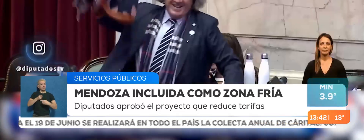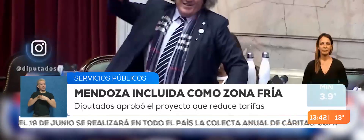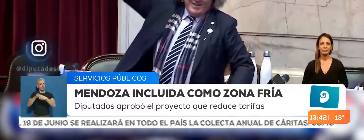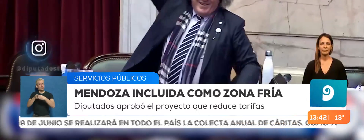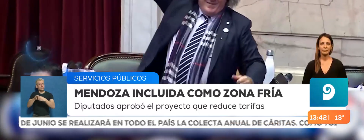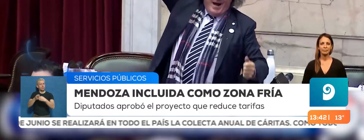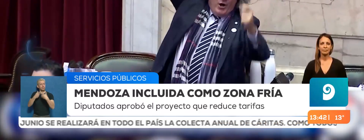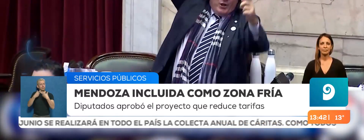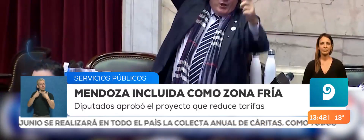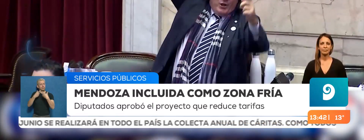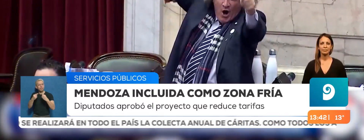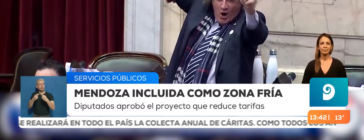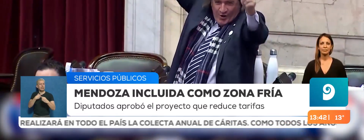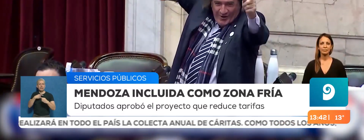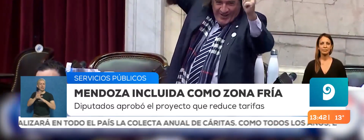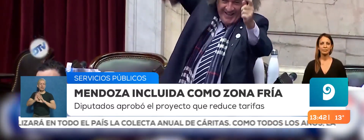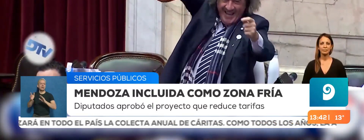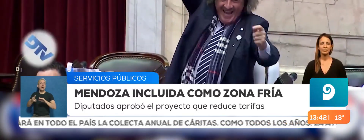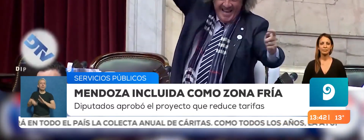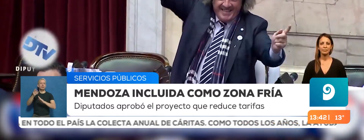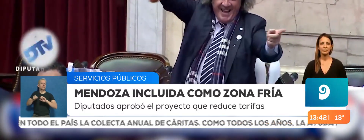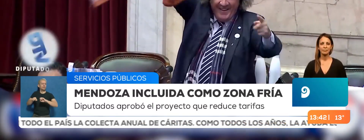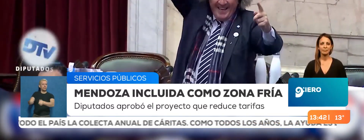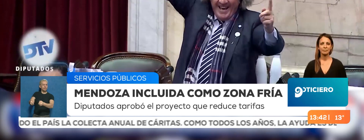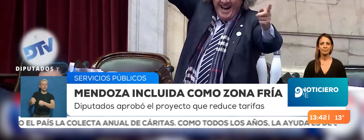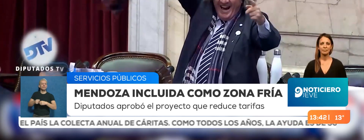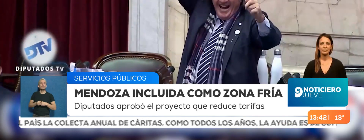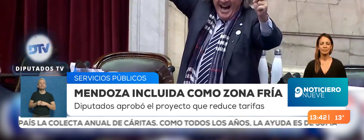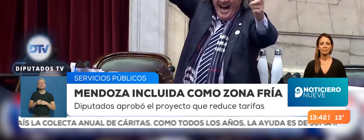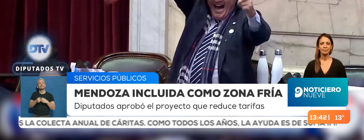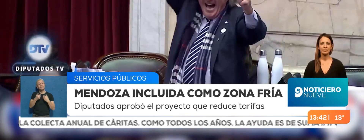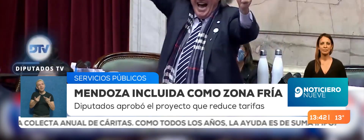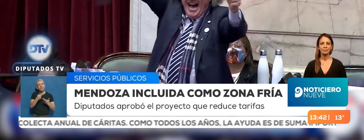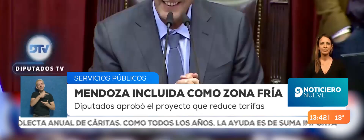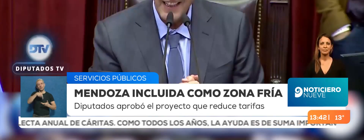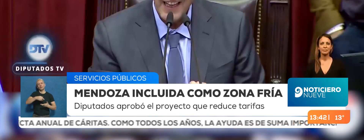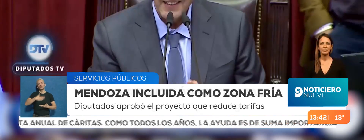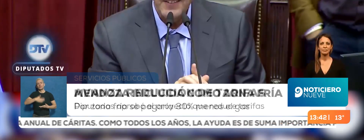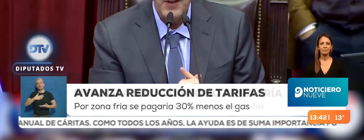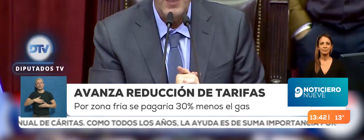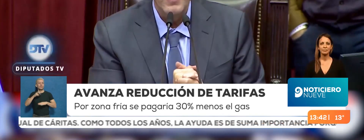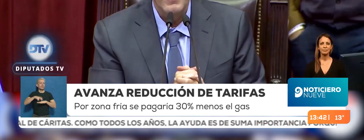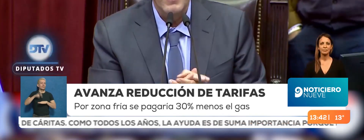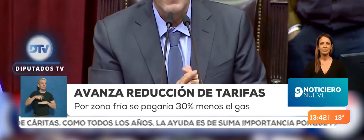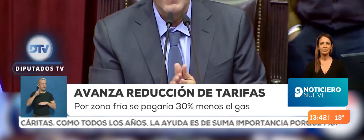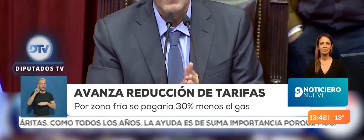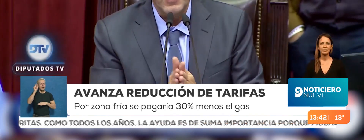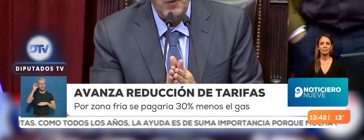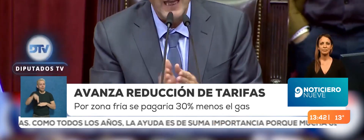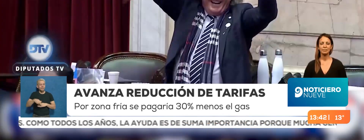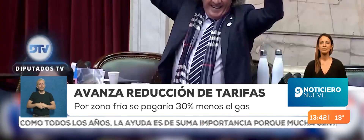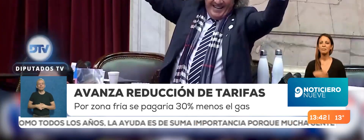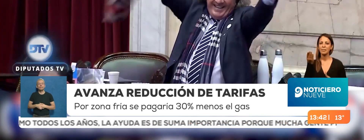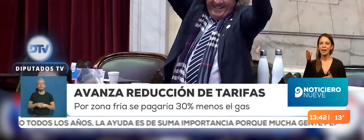para tratar de frenar el aumento. Bueno, por eso es uno de los que más eufóricos estaba ayer. Además,